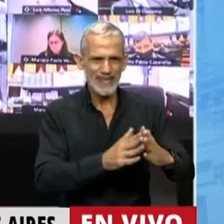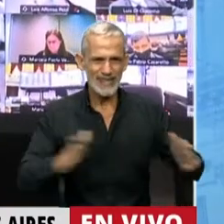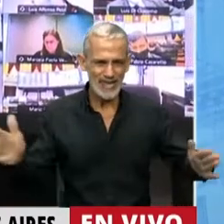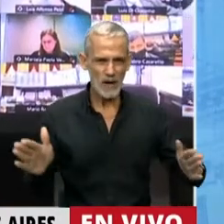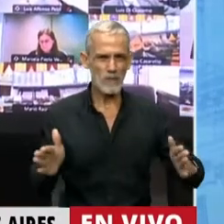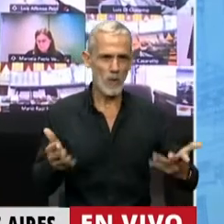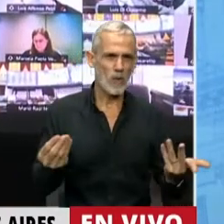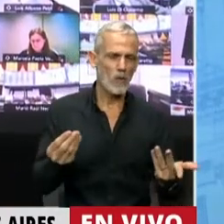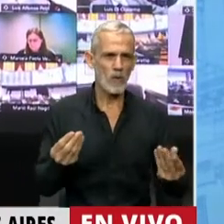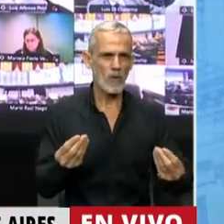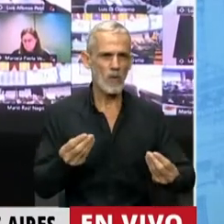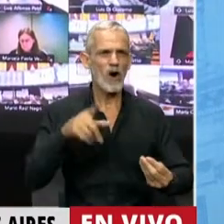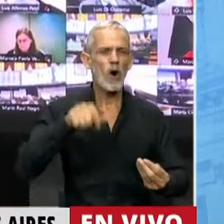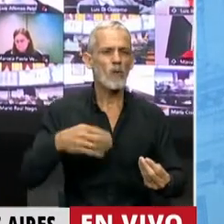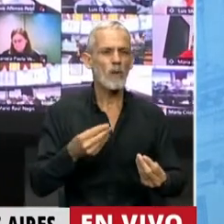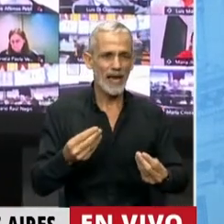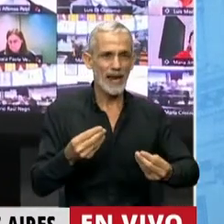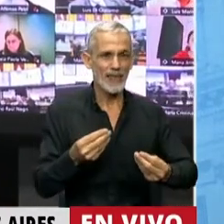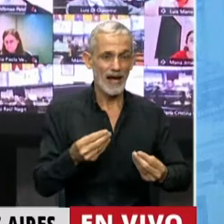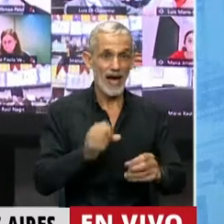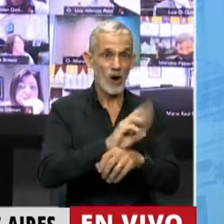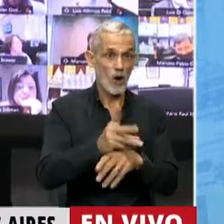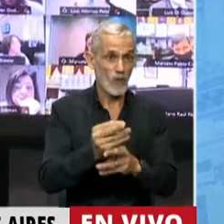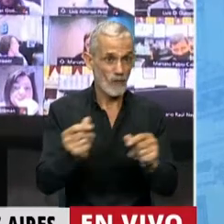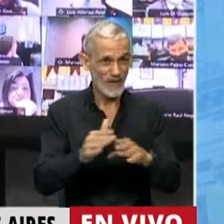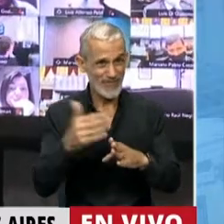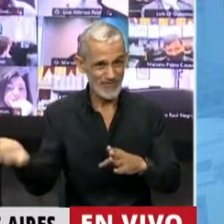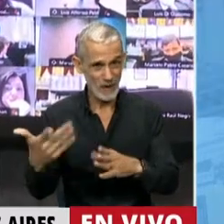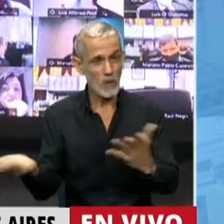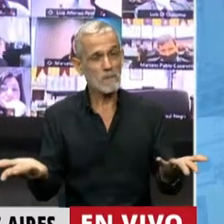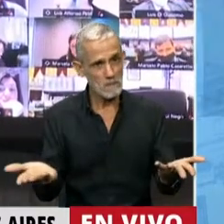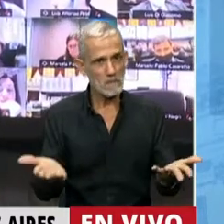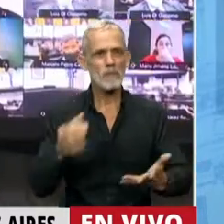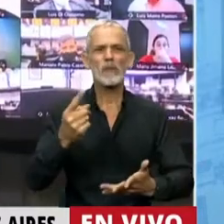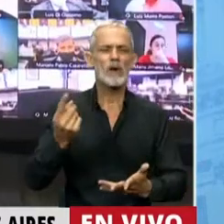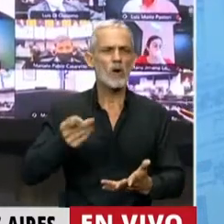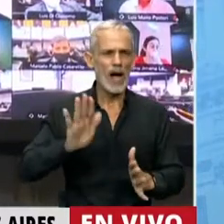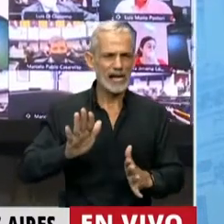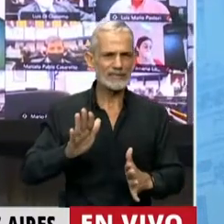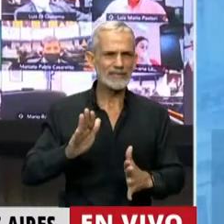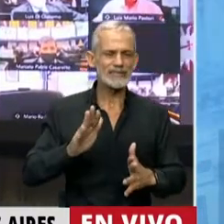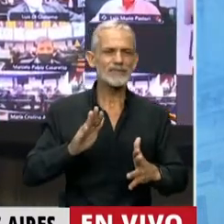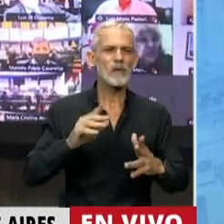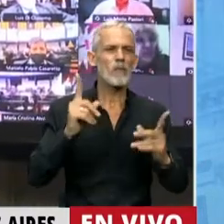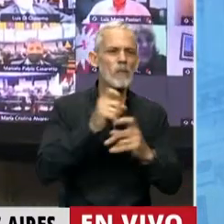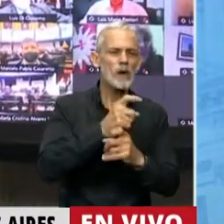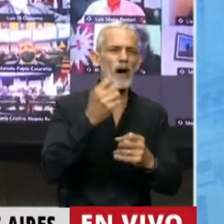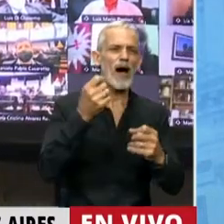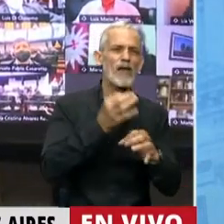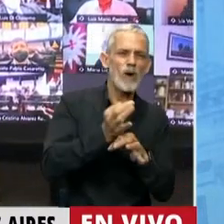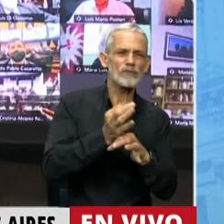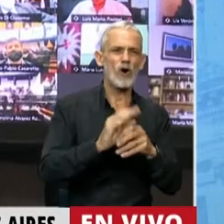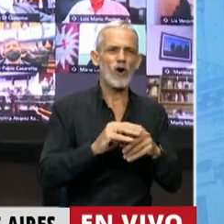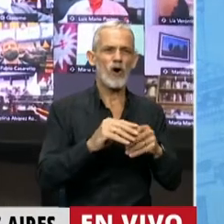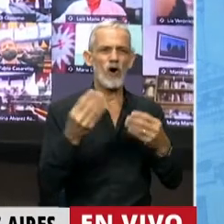como resultado o como acción de la pospandemia, lo primero que hay que decir es que de ninguna manera la crisis educativa, la situación de la